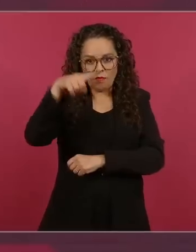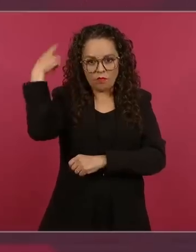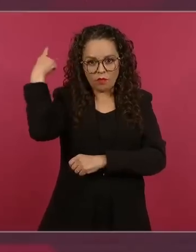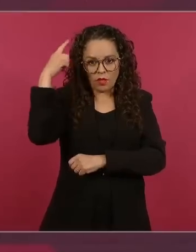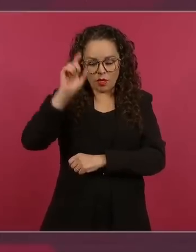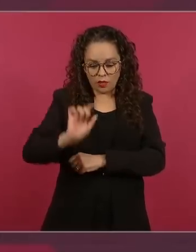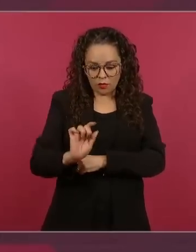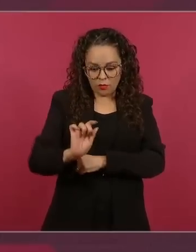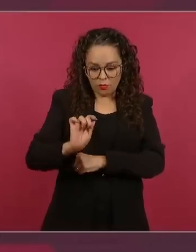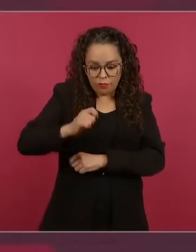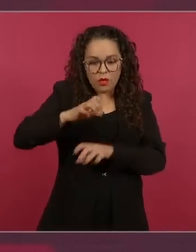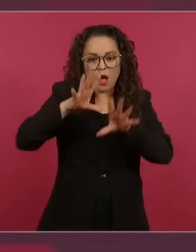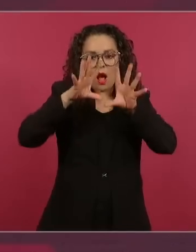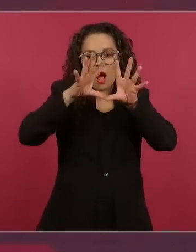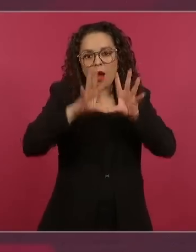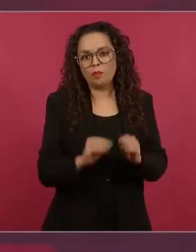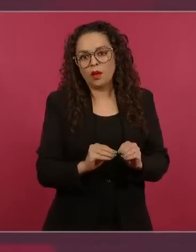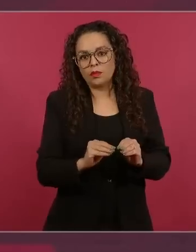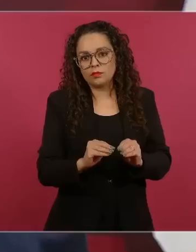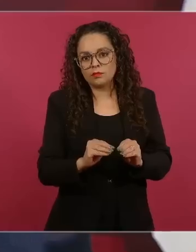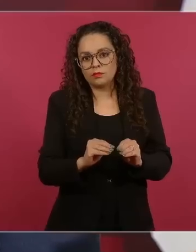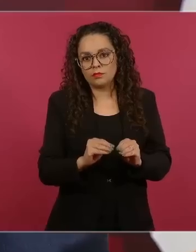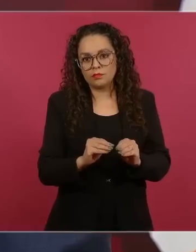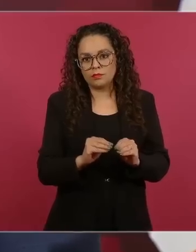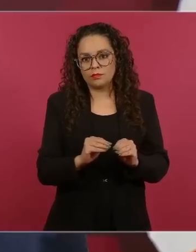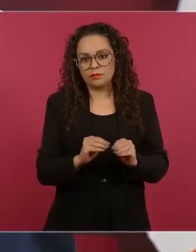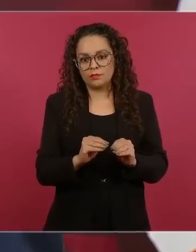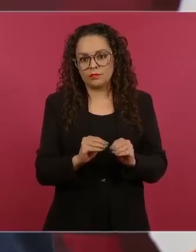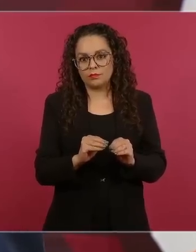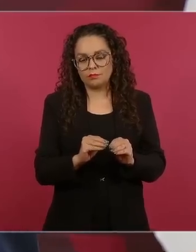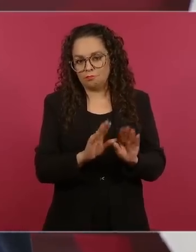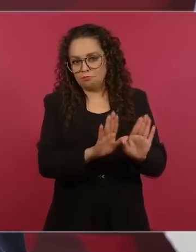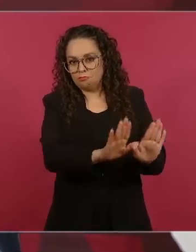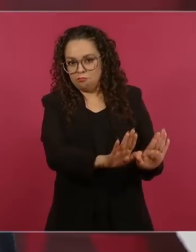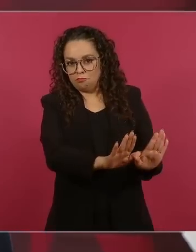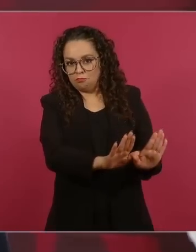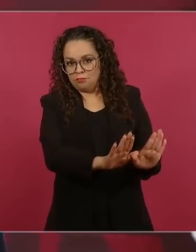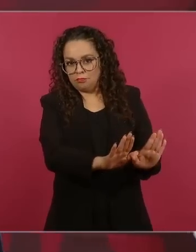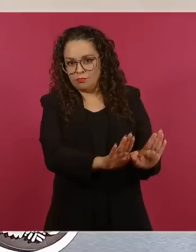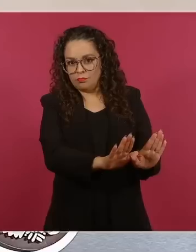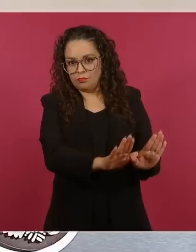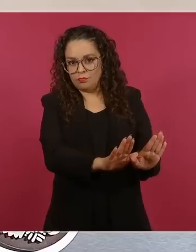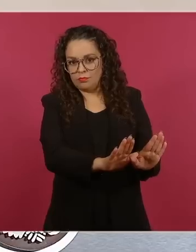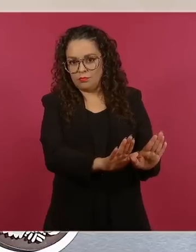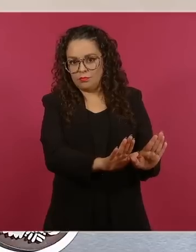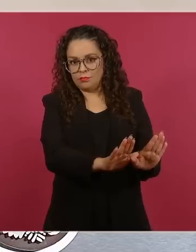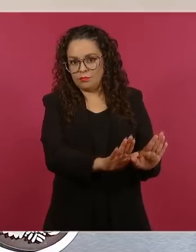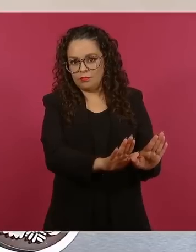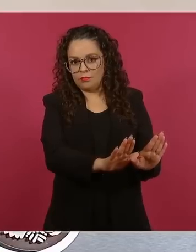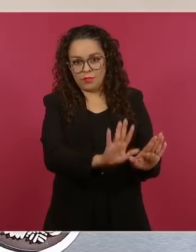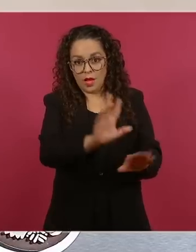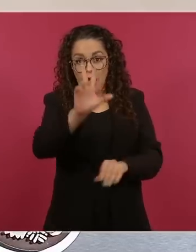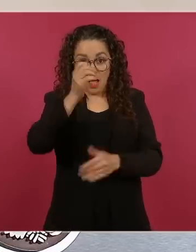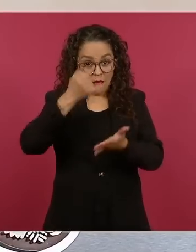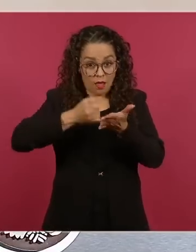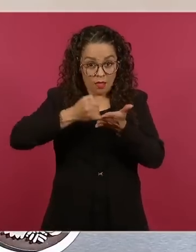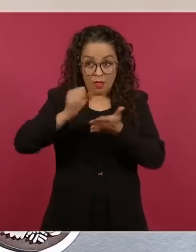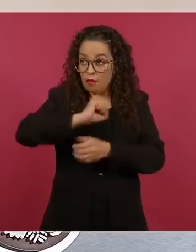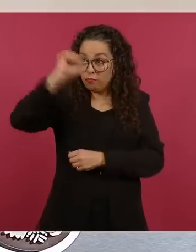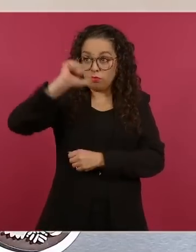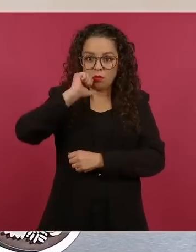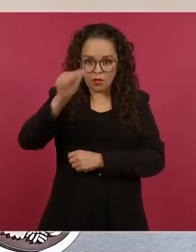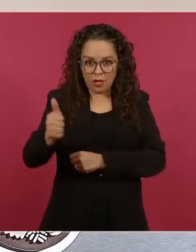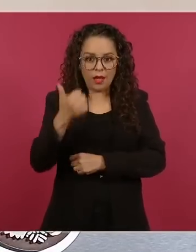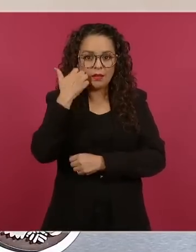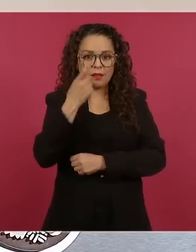no se va a calentar, no va haber inflación, pero el carro no camina, está